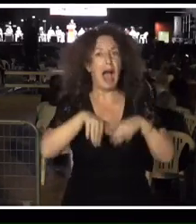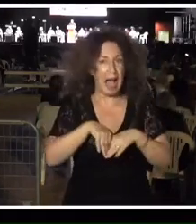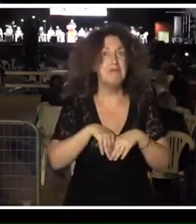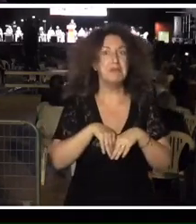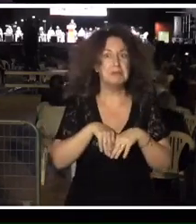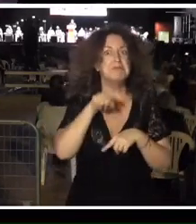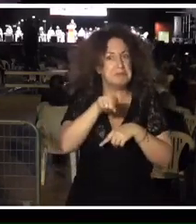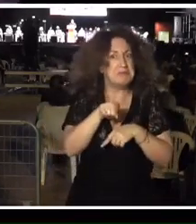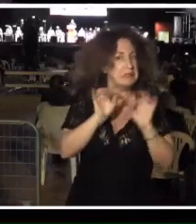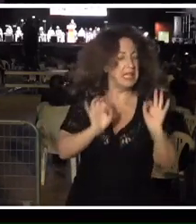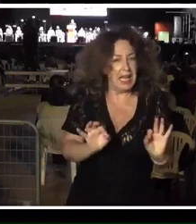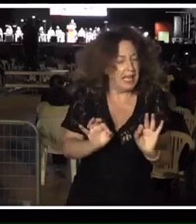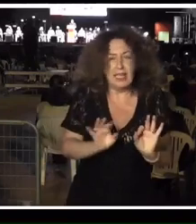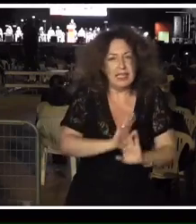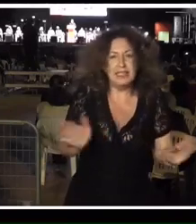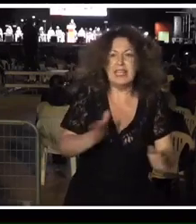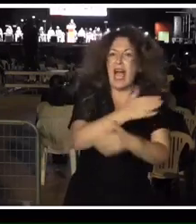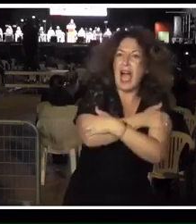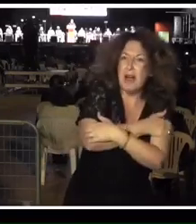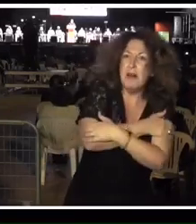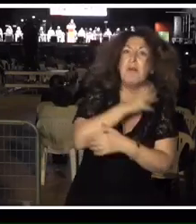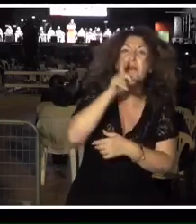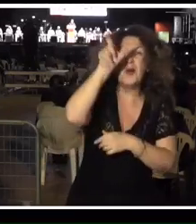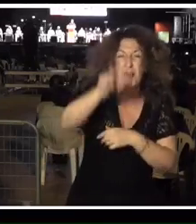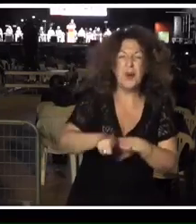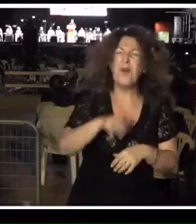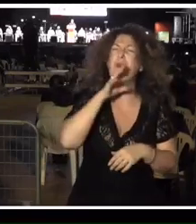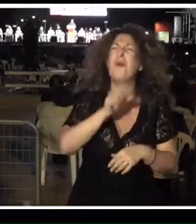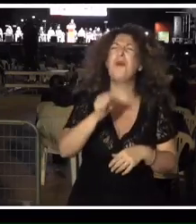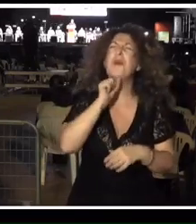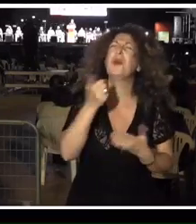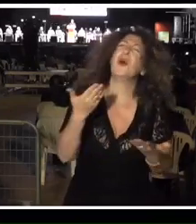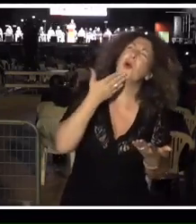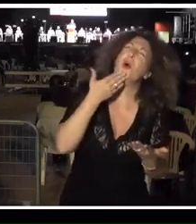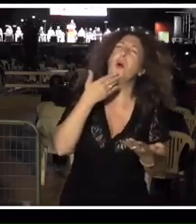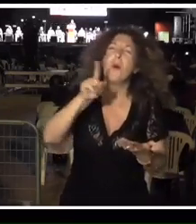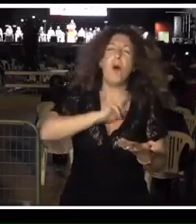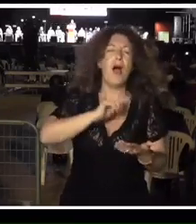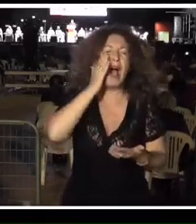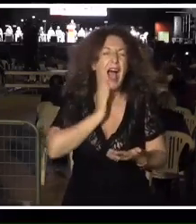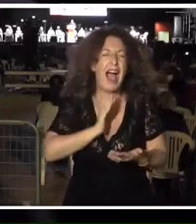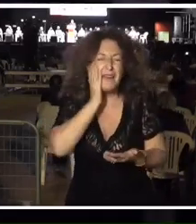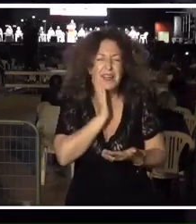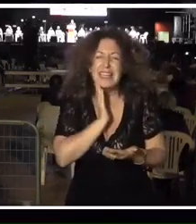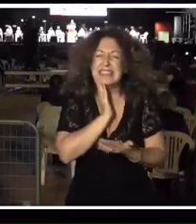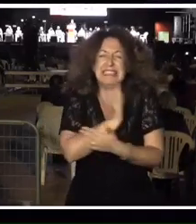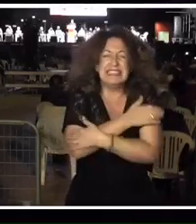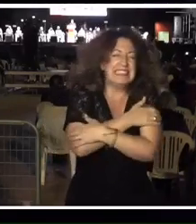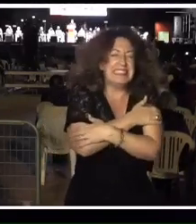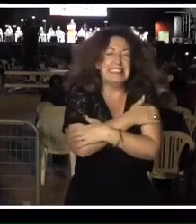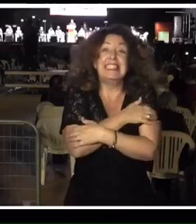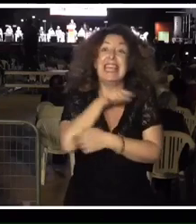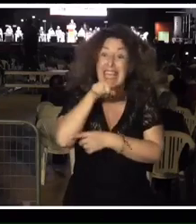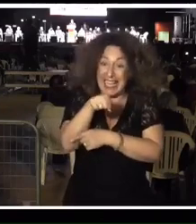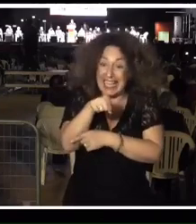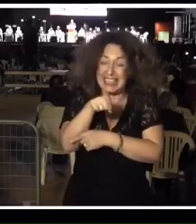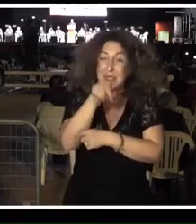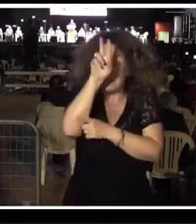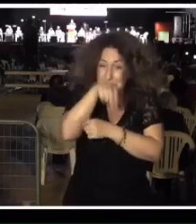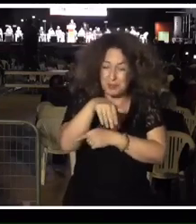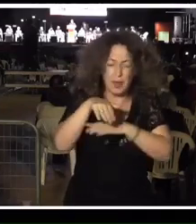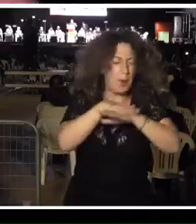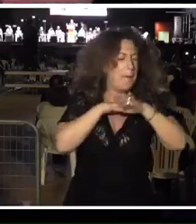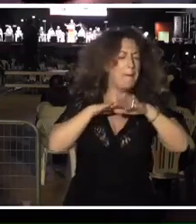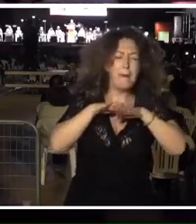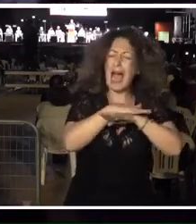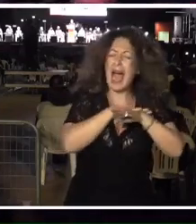normal del mundo, porque en la persona de Julio había, sobre todo, mucho afecto, mucho cariño. Y creo que esas son las bases y los principios